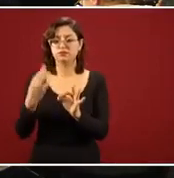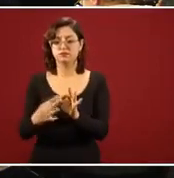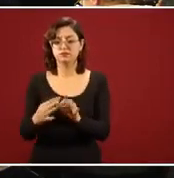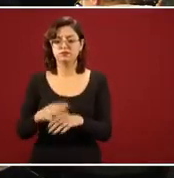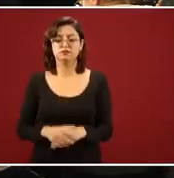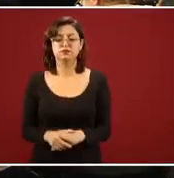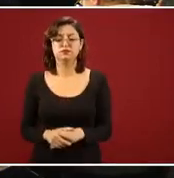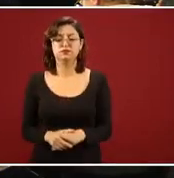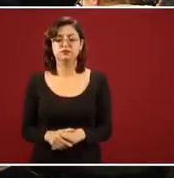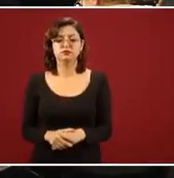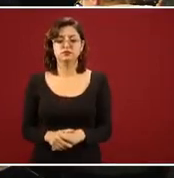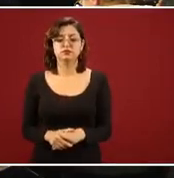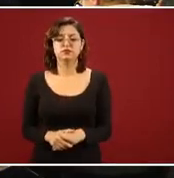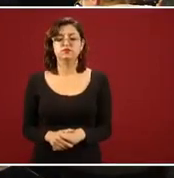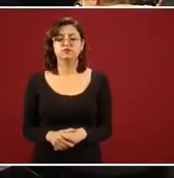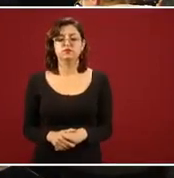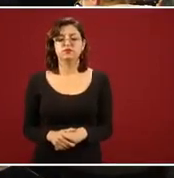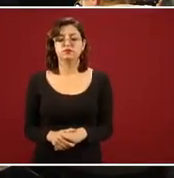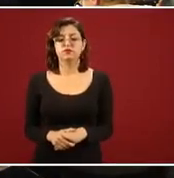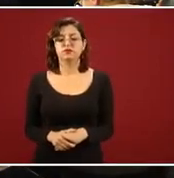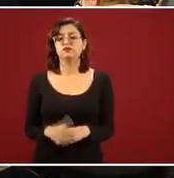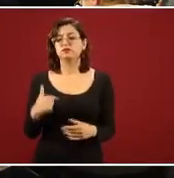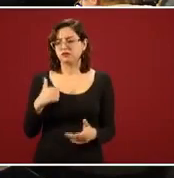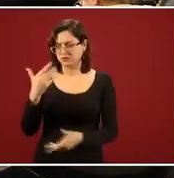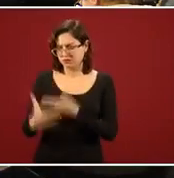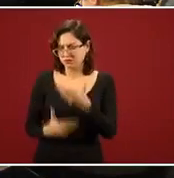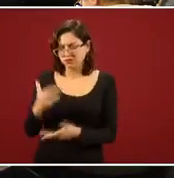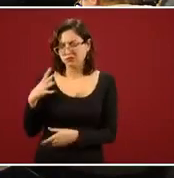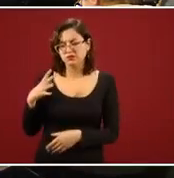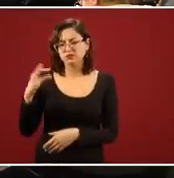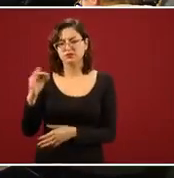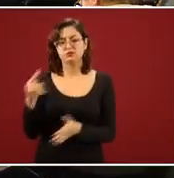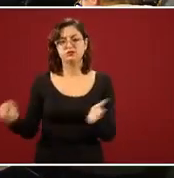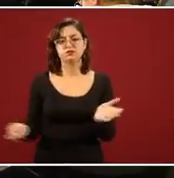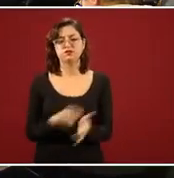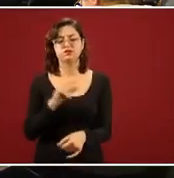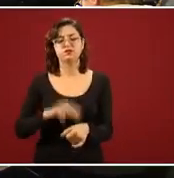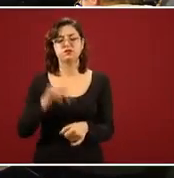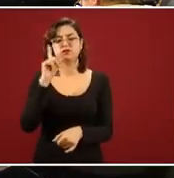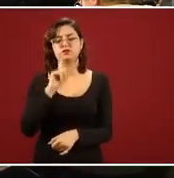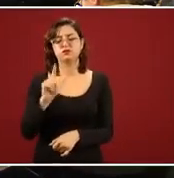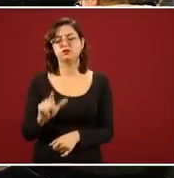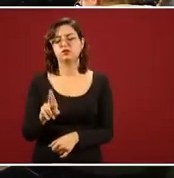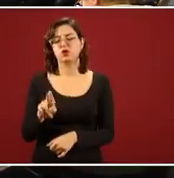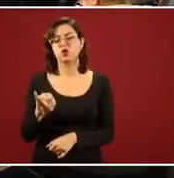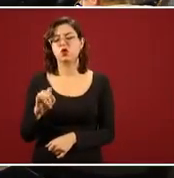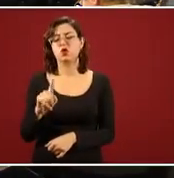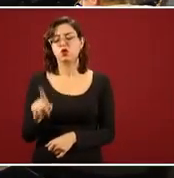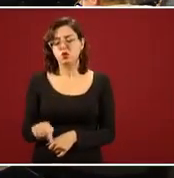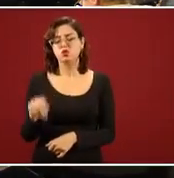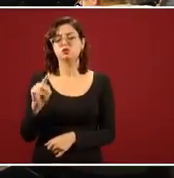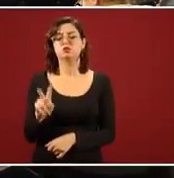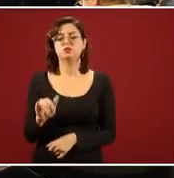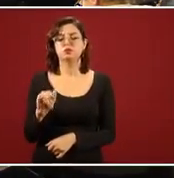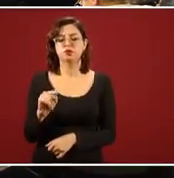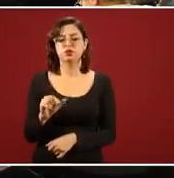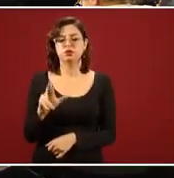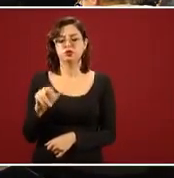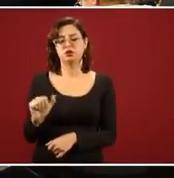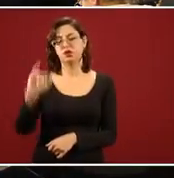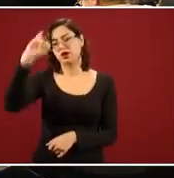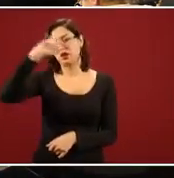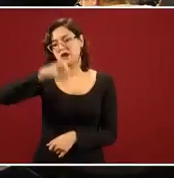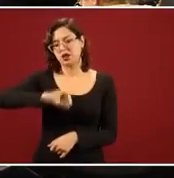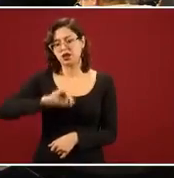Firma, bueno, y si es de utilidad continúa sus órdenes, firma la doctora Luz Victoria Flores de Villegas, jefa de hematología pediátrica